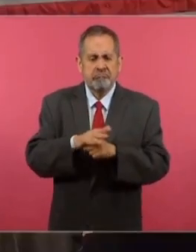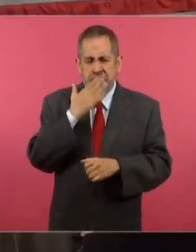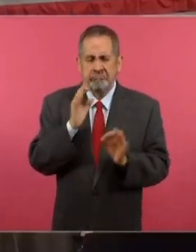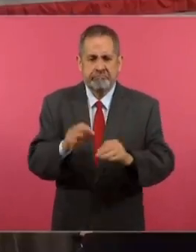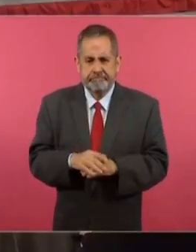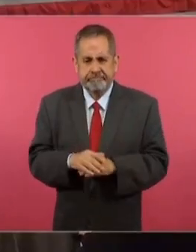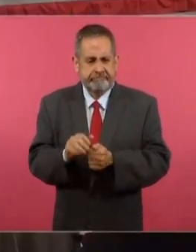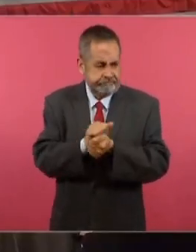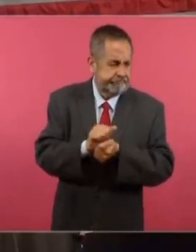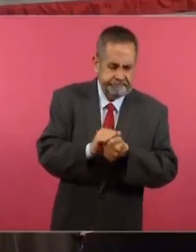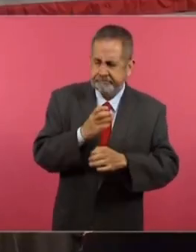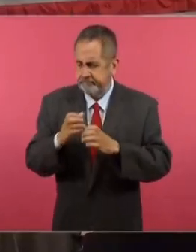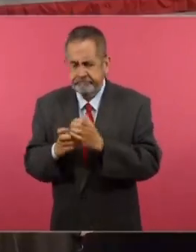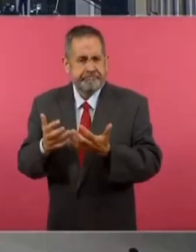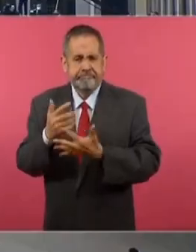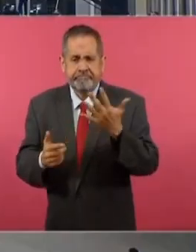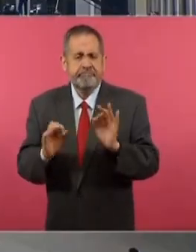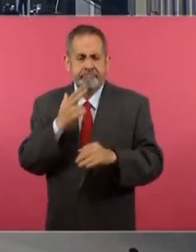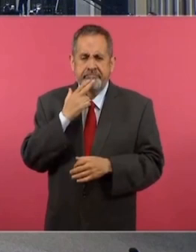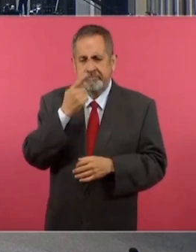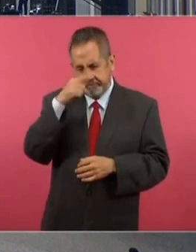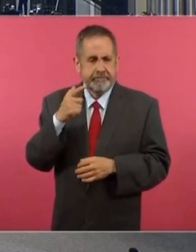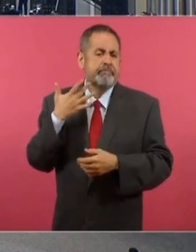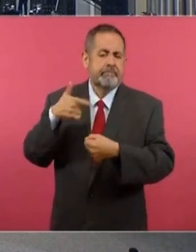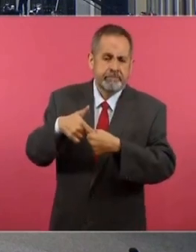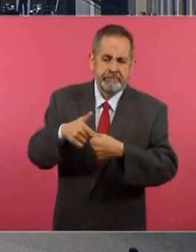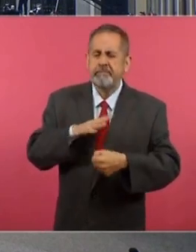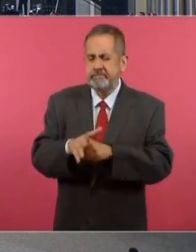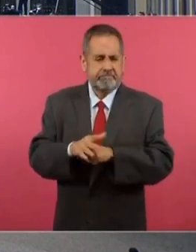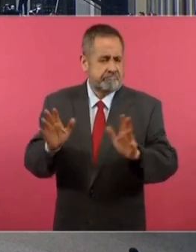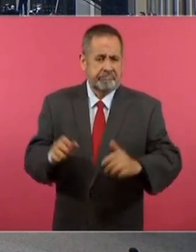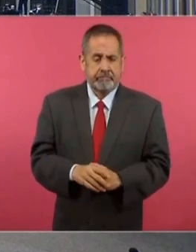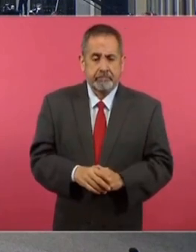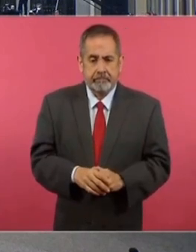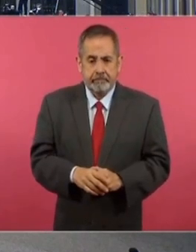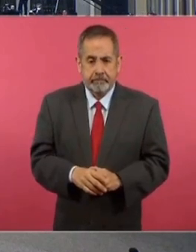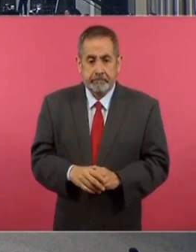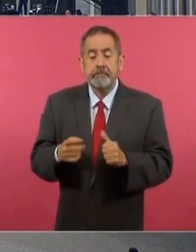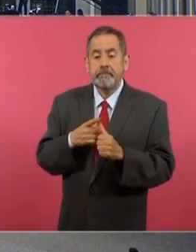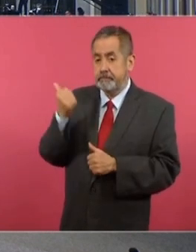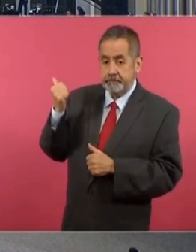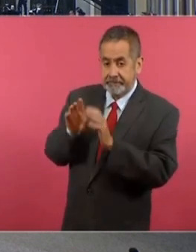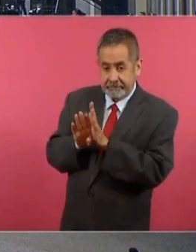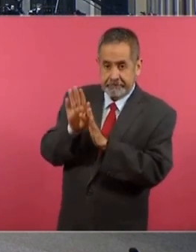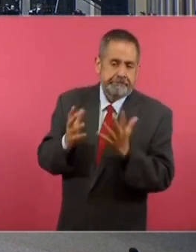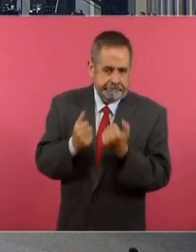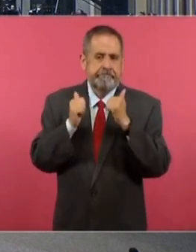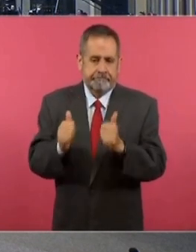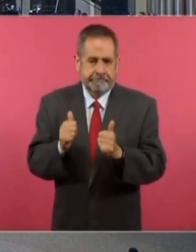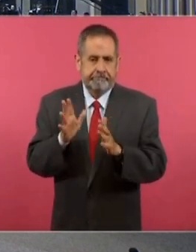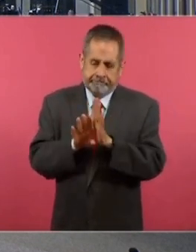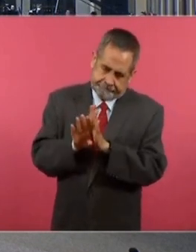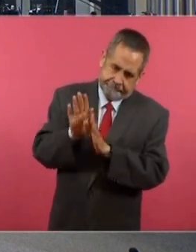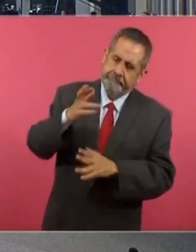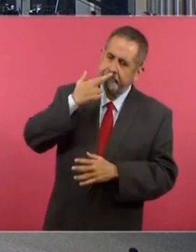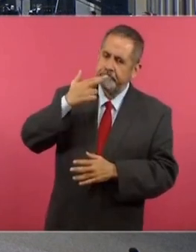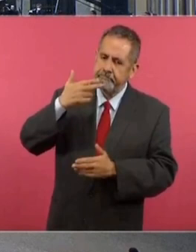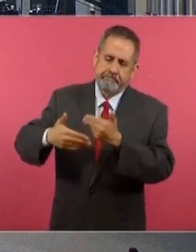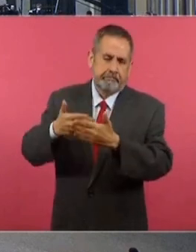materia prima para la refinación. Entonces, lo primero era formar esto. Ya lo logramos. Porque esto